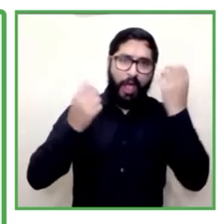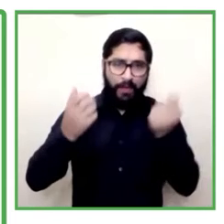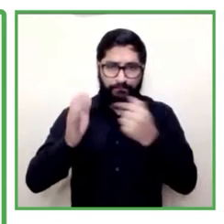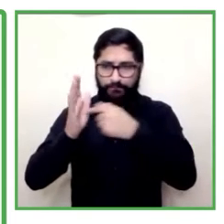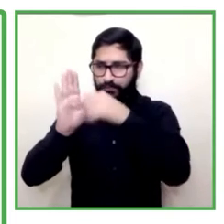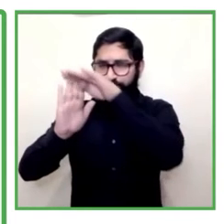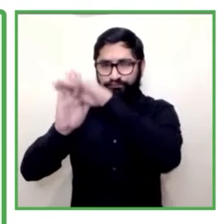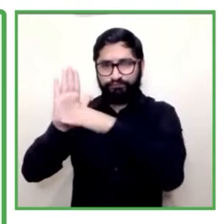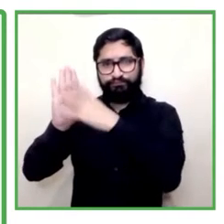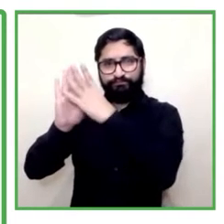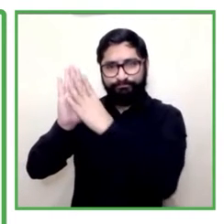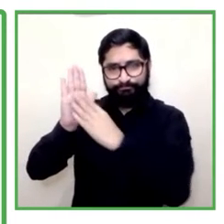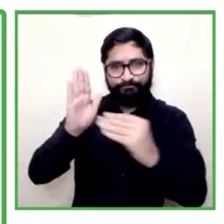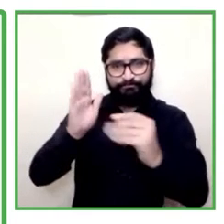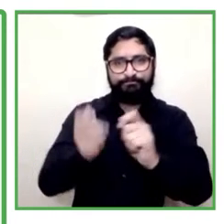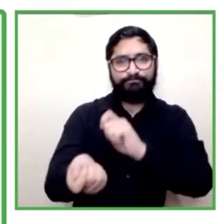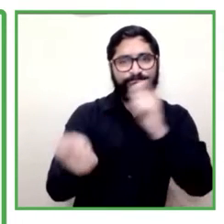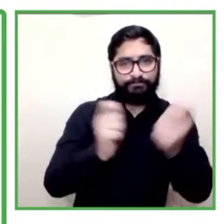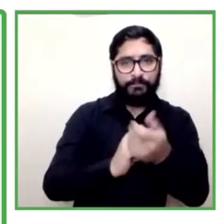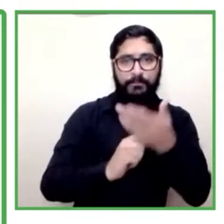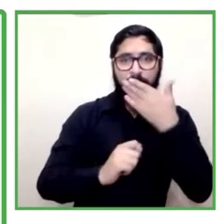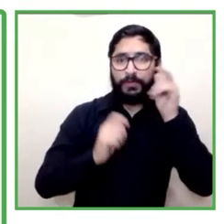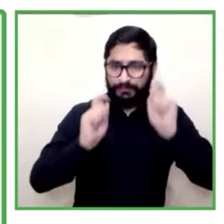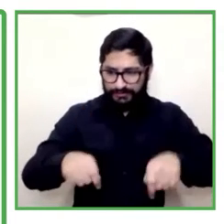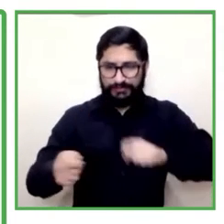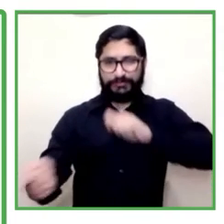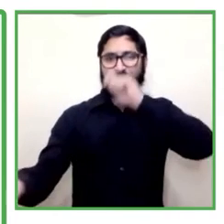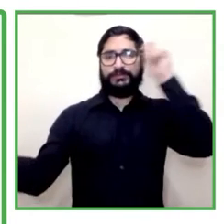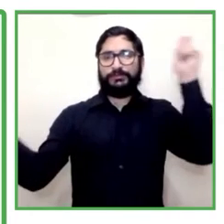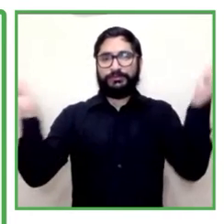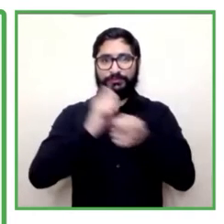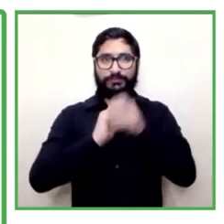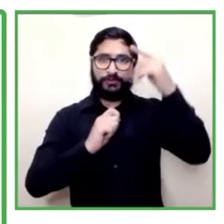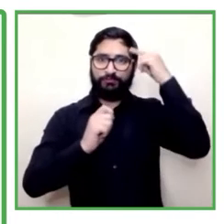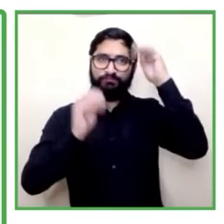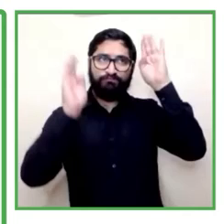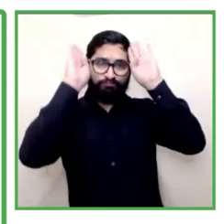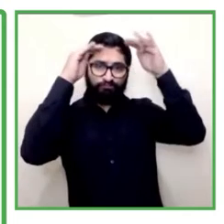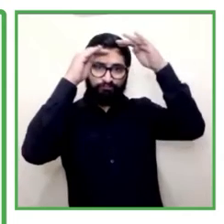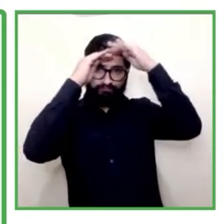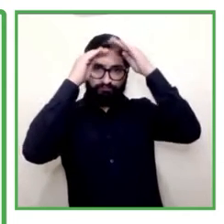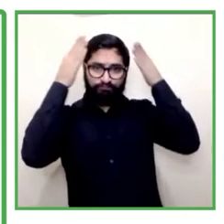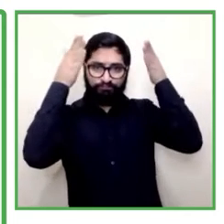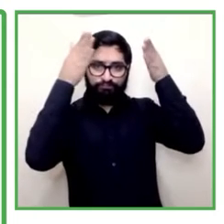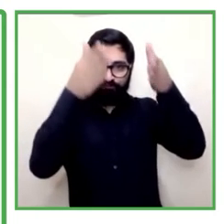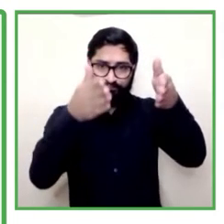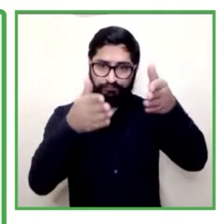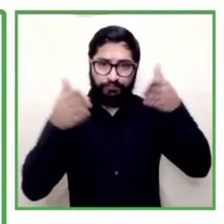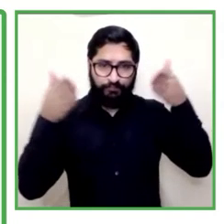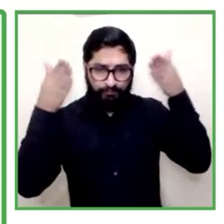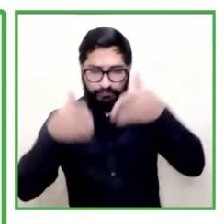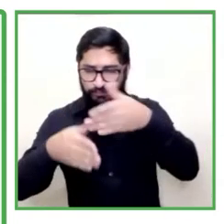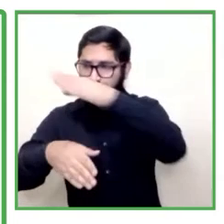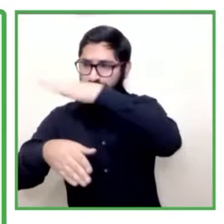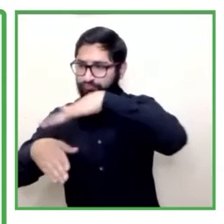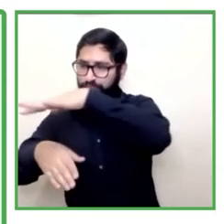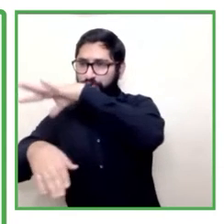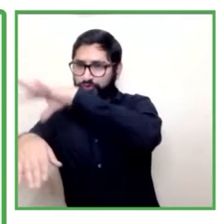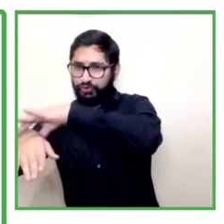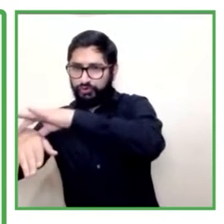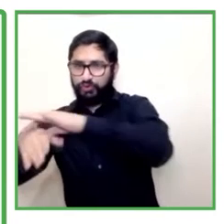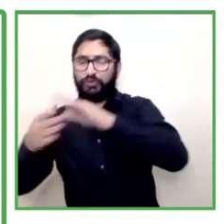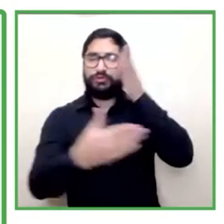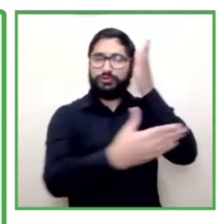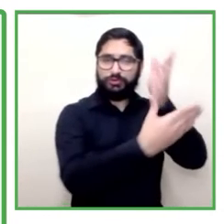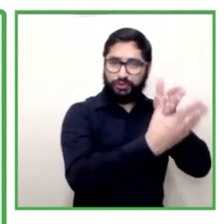a cambiarlo, que es el paradigma del modelo biomédico. Nosotros creemos en los modelos de gestión en redes de salud mental comunitaria para los temas de salud